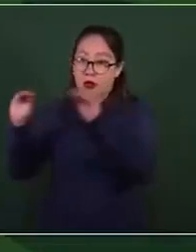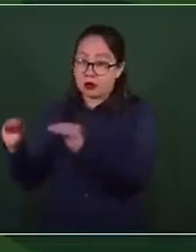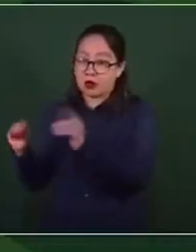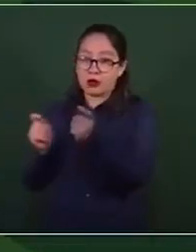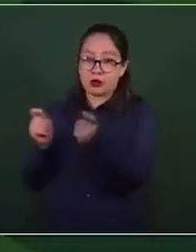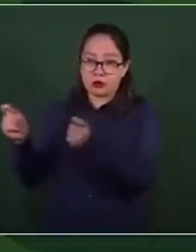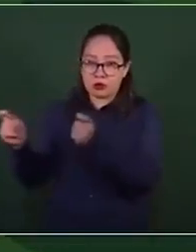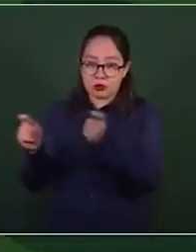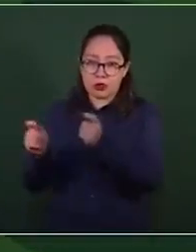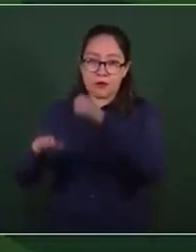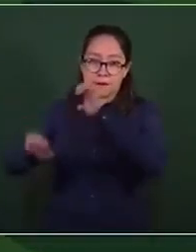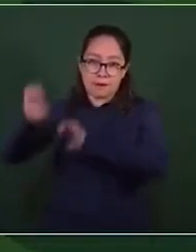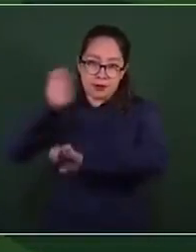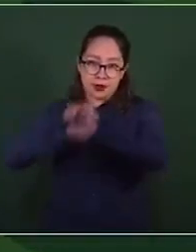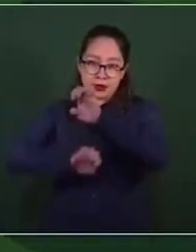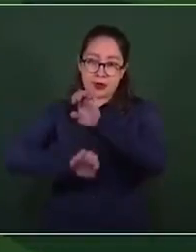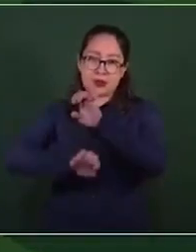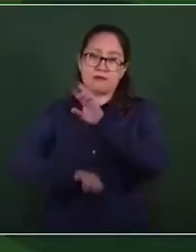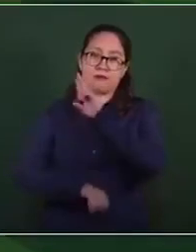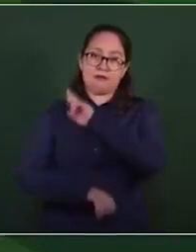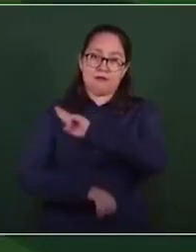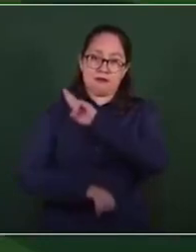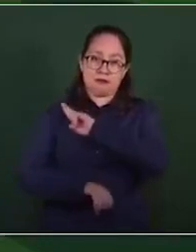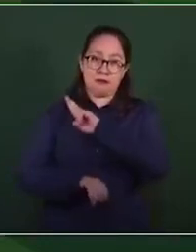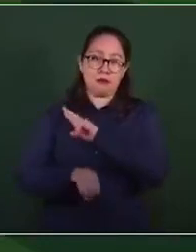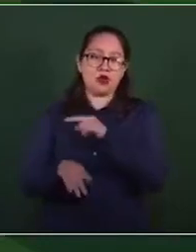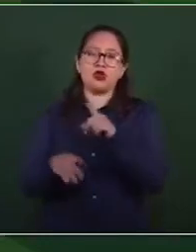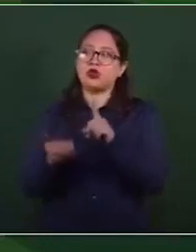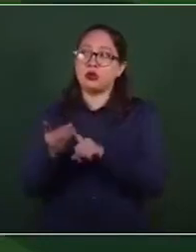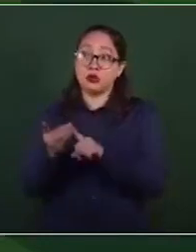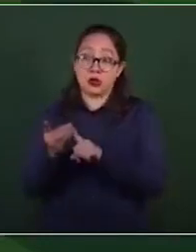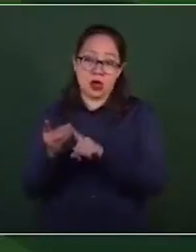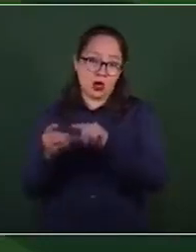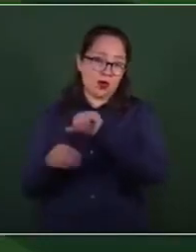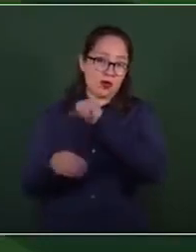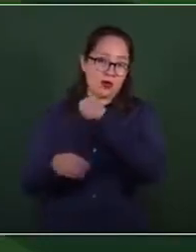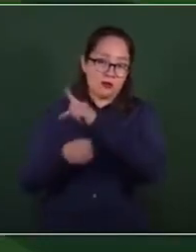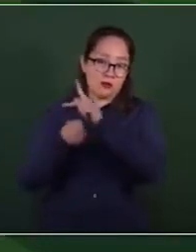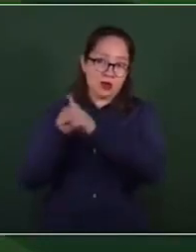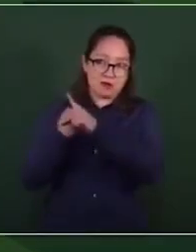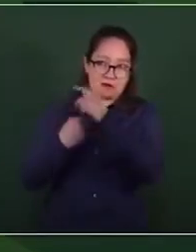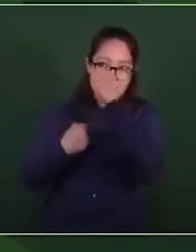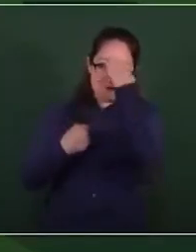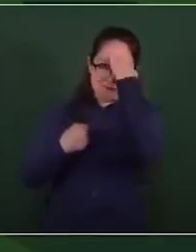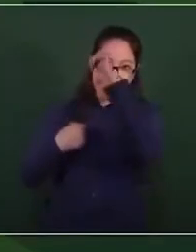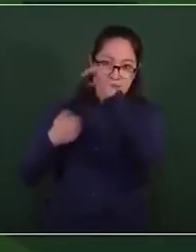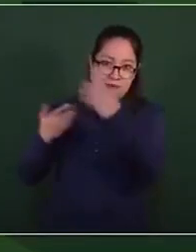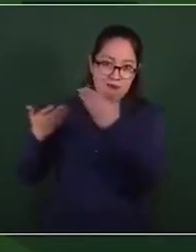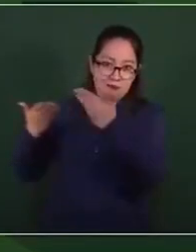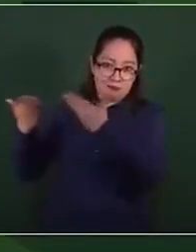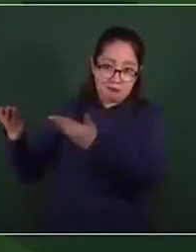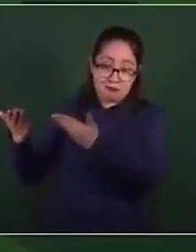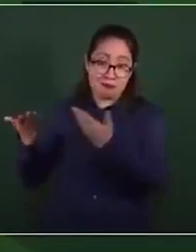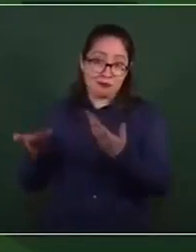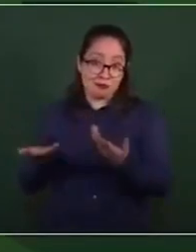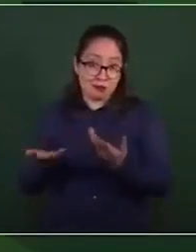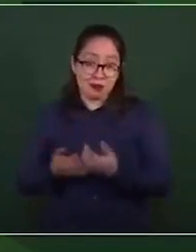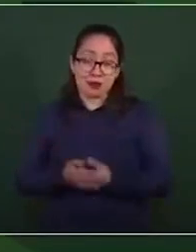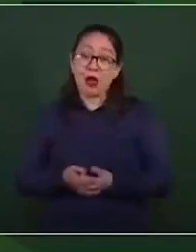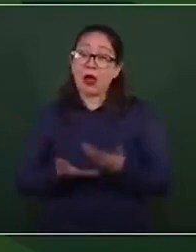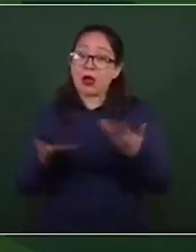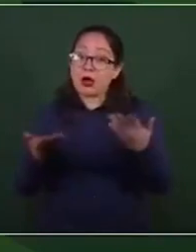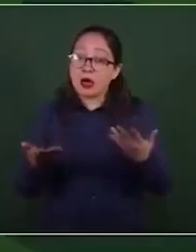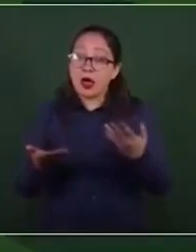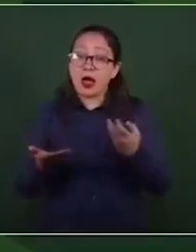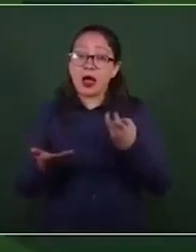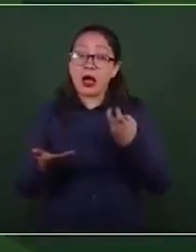empresas, sobre todo extranjeras, es una definición. Entonces,